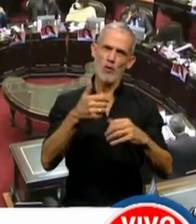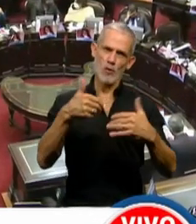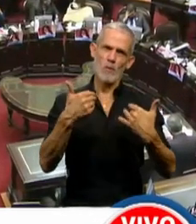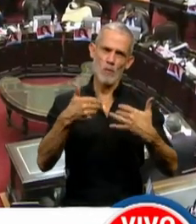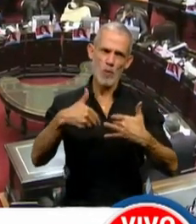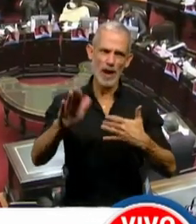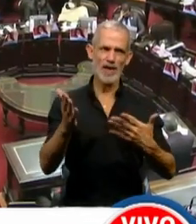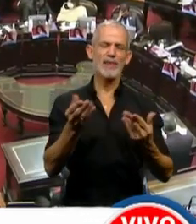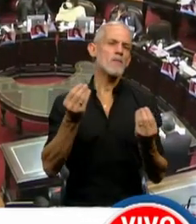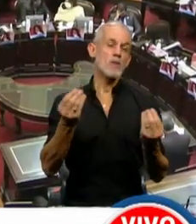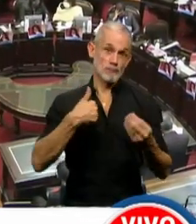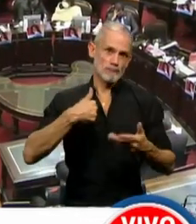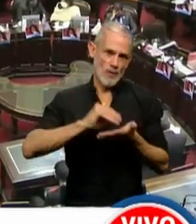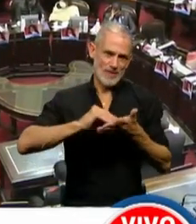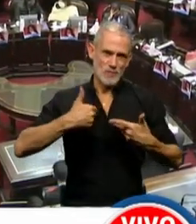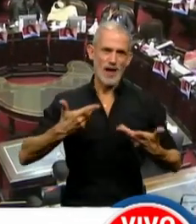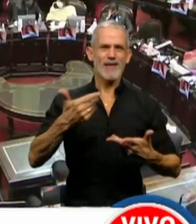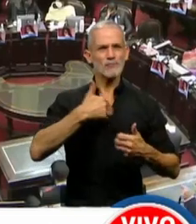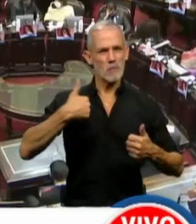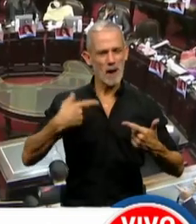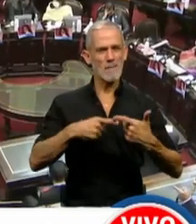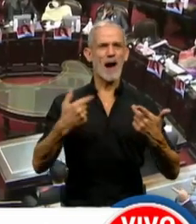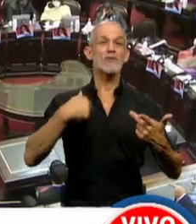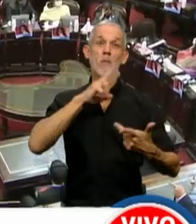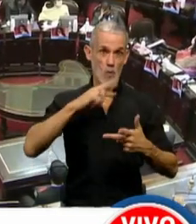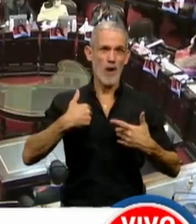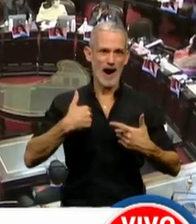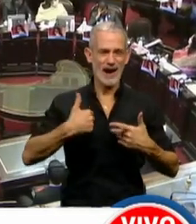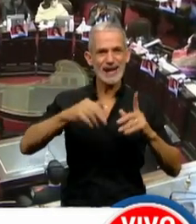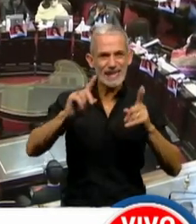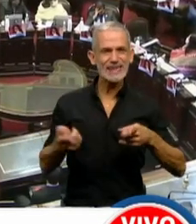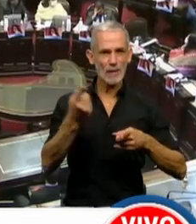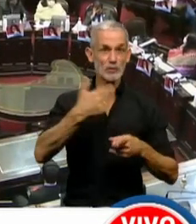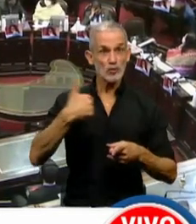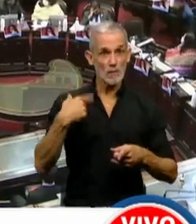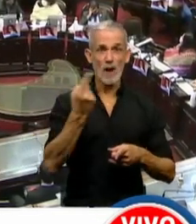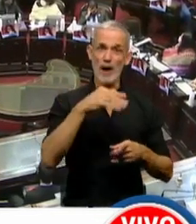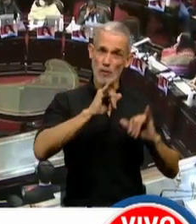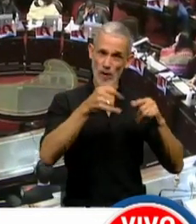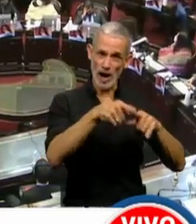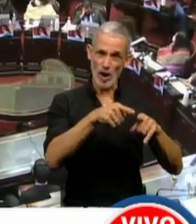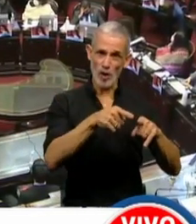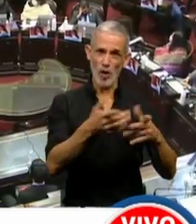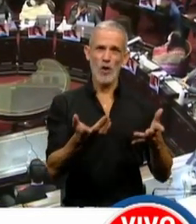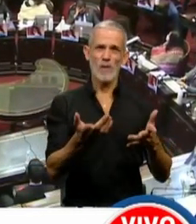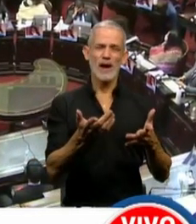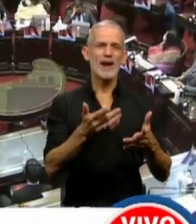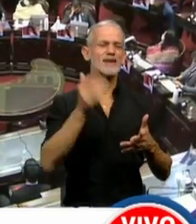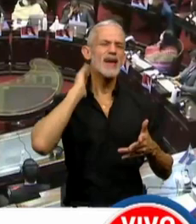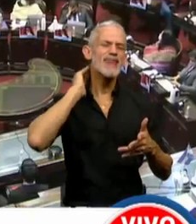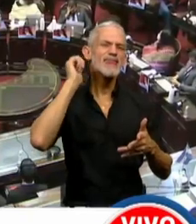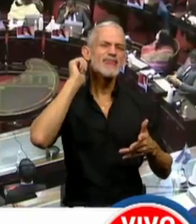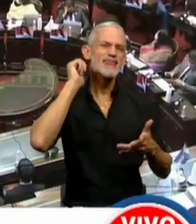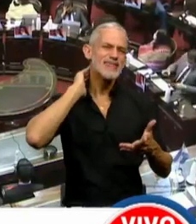diputada, como mamá, como mujer, sino yo también soy mamá de una joven de 16